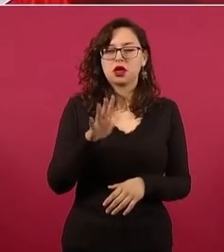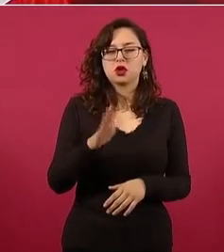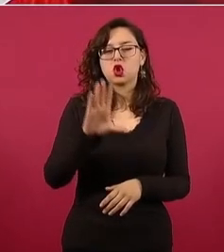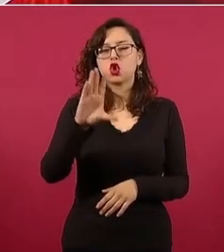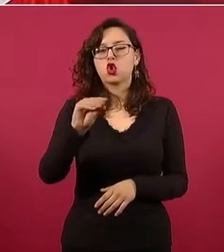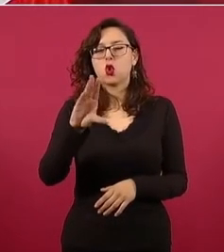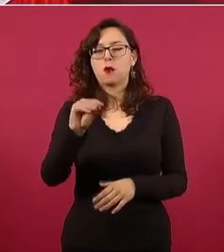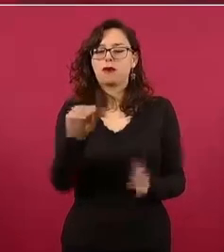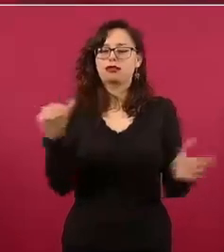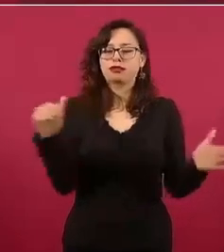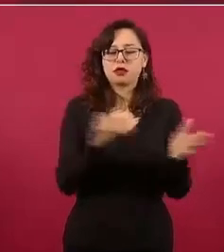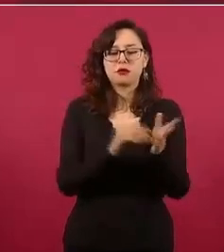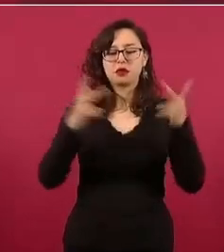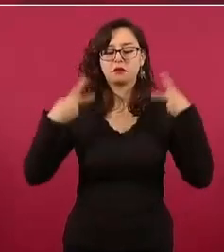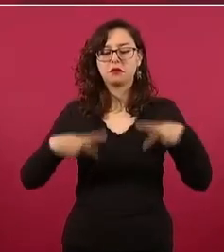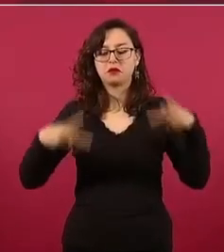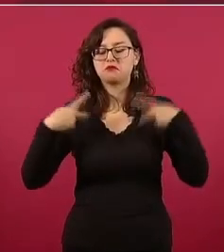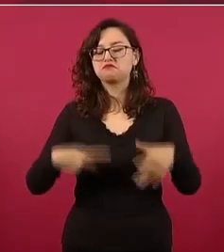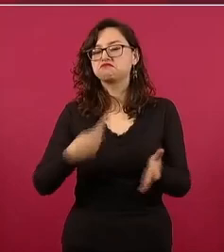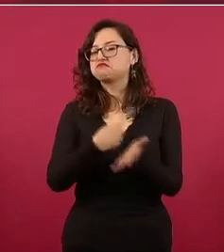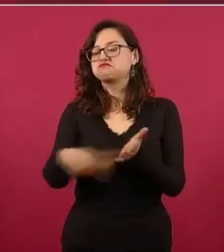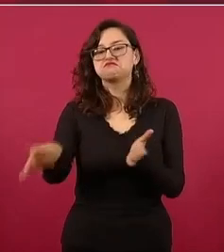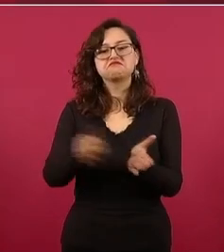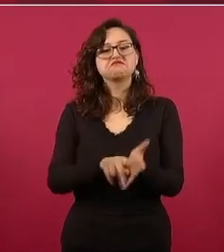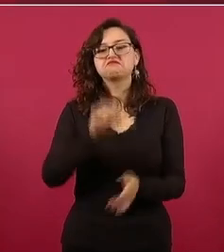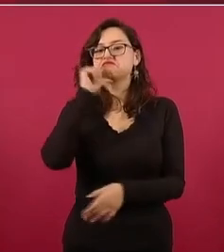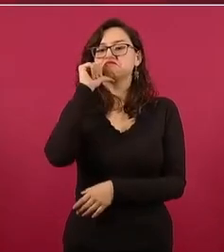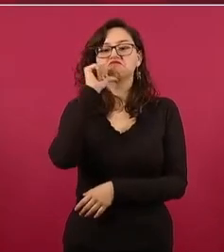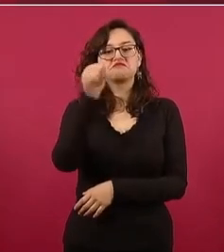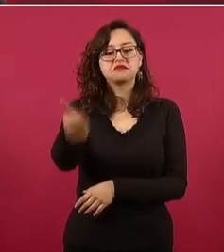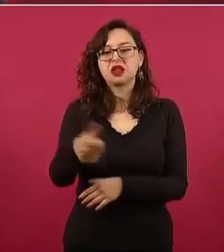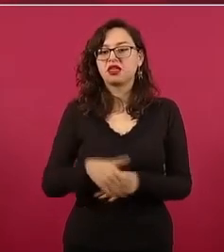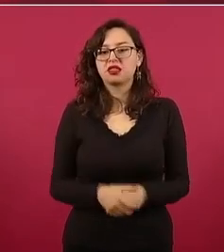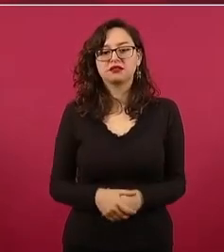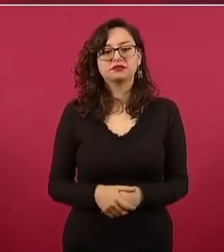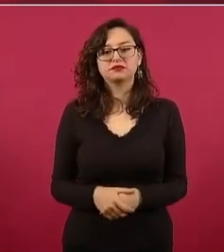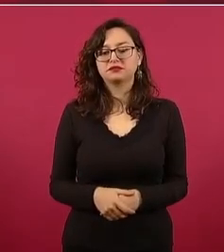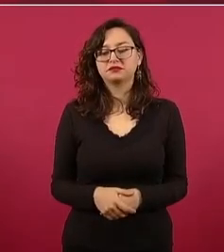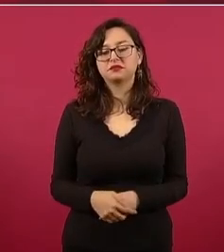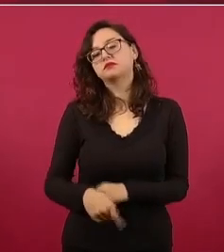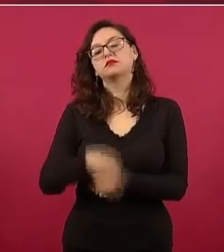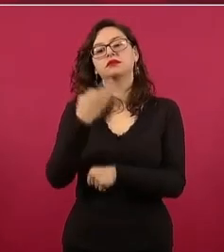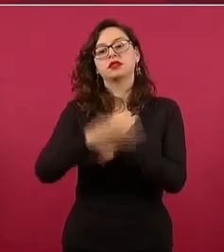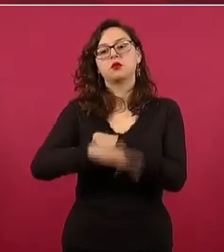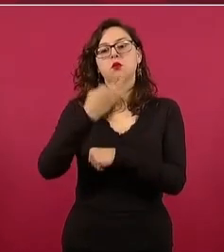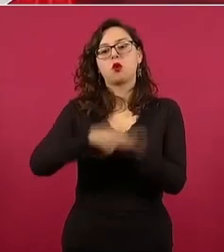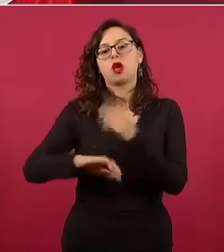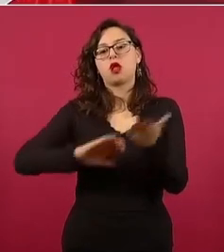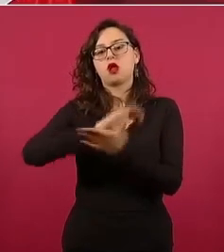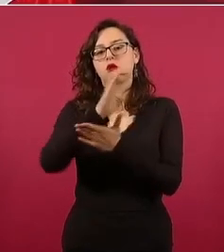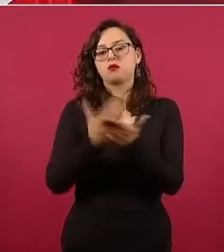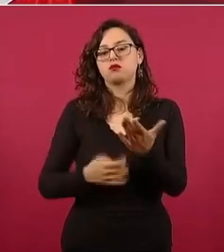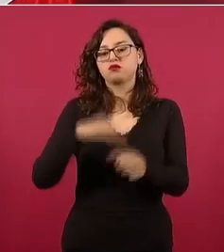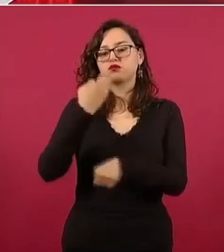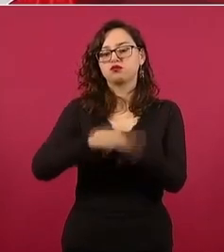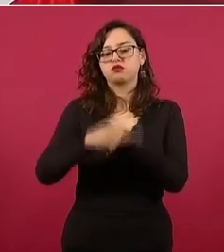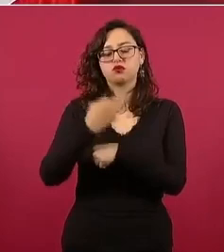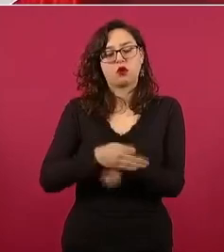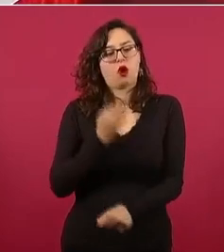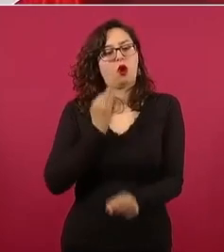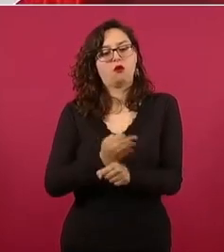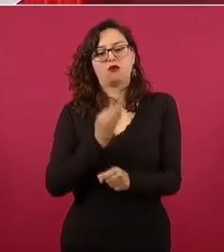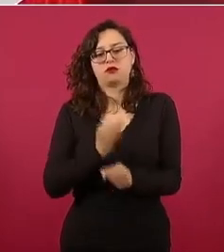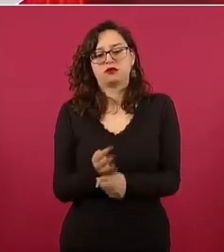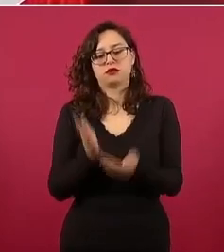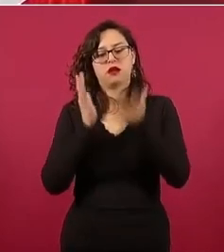contratados de manera eventual. De algunos llevaban años y ya tienen su base.